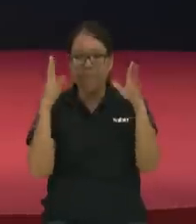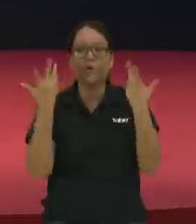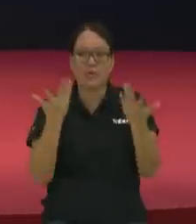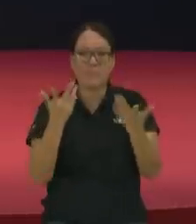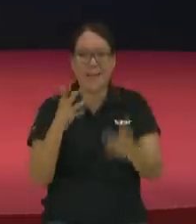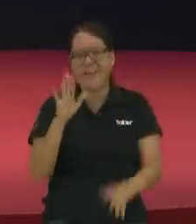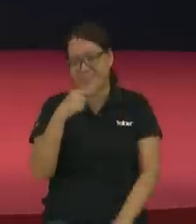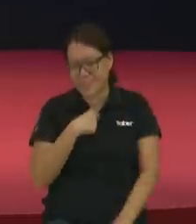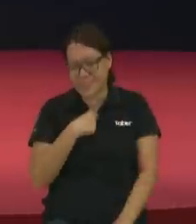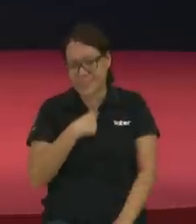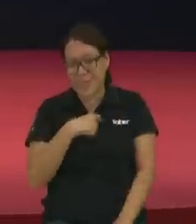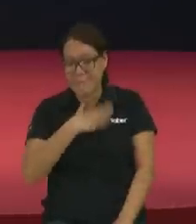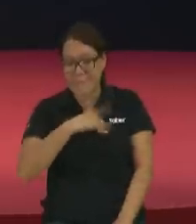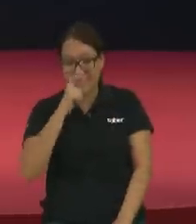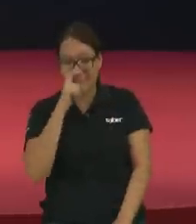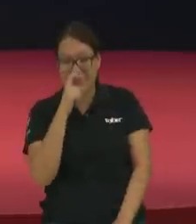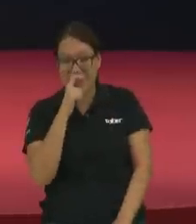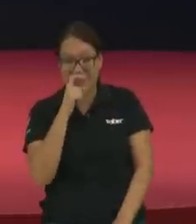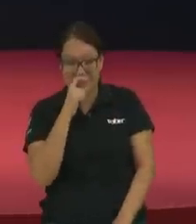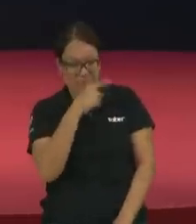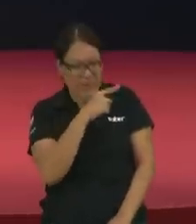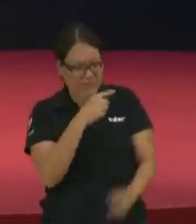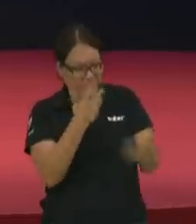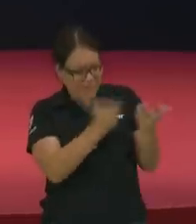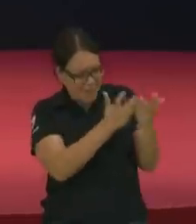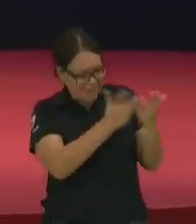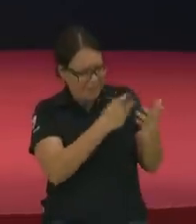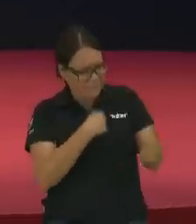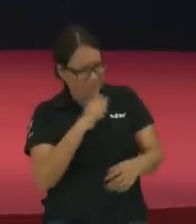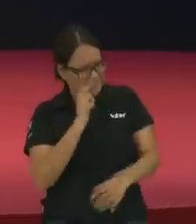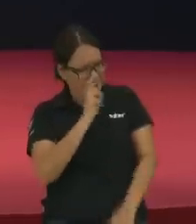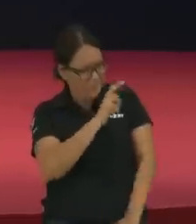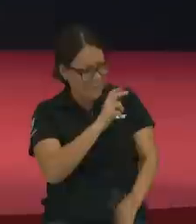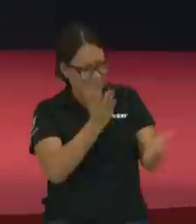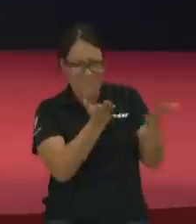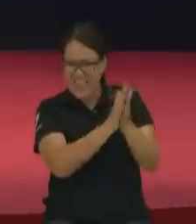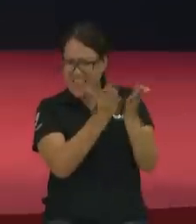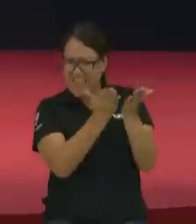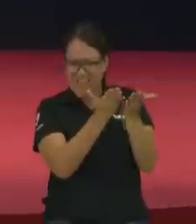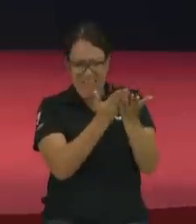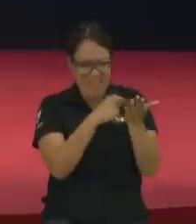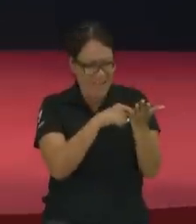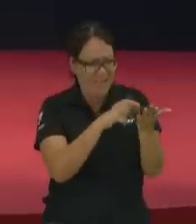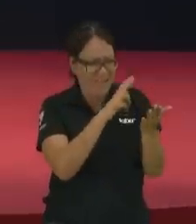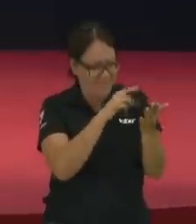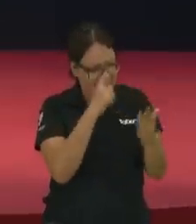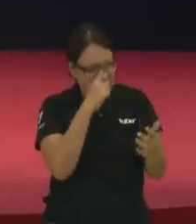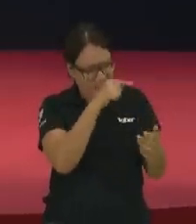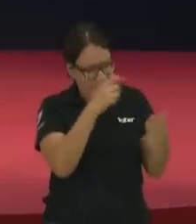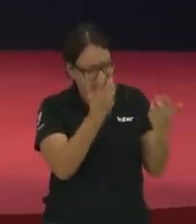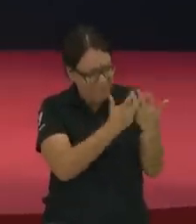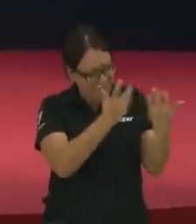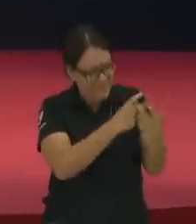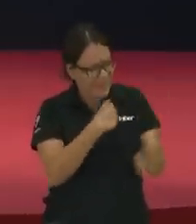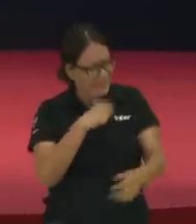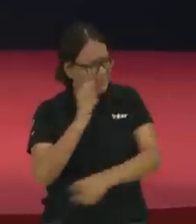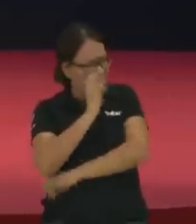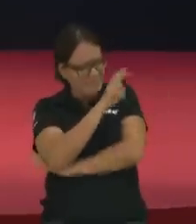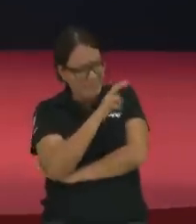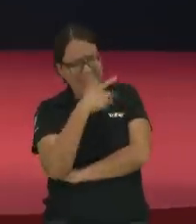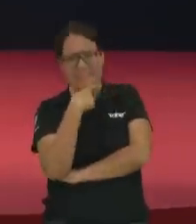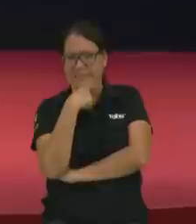papá leer tanta cosa de los eventos del porvenir leía la biblia Scofield leía todas las cosas y todas las